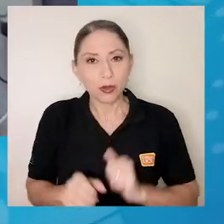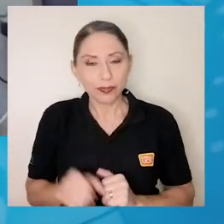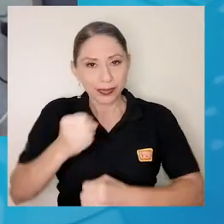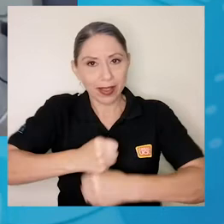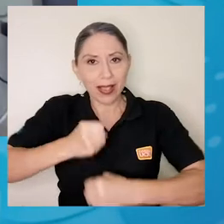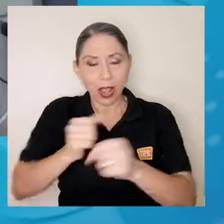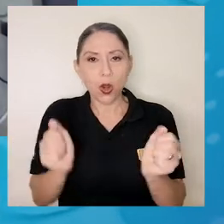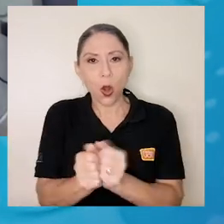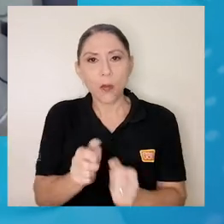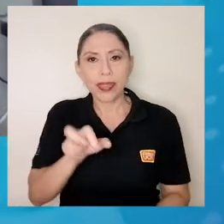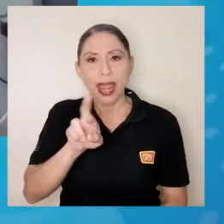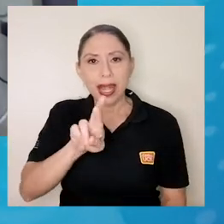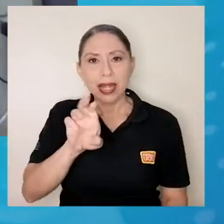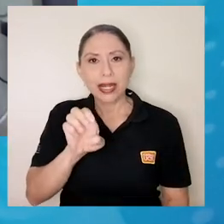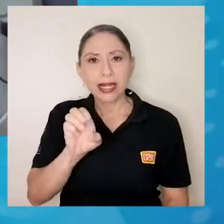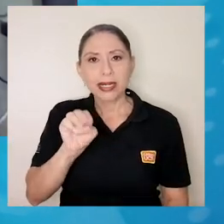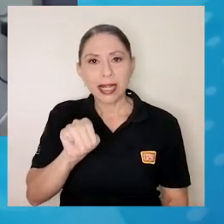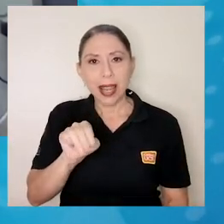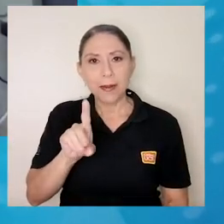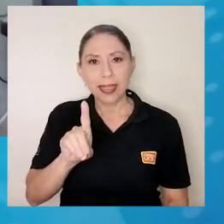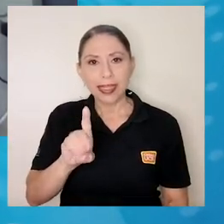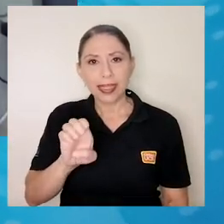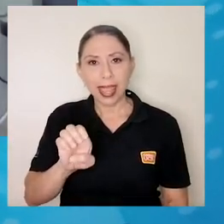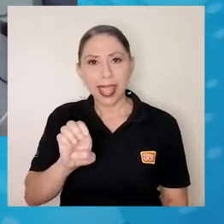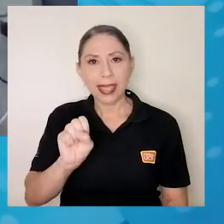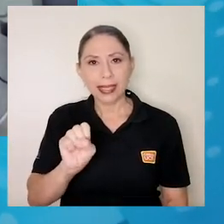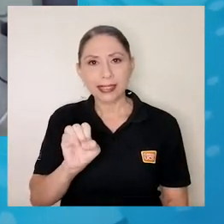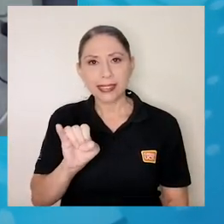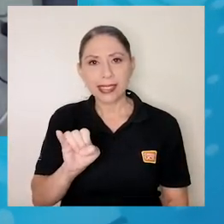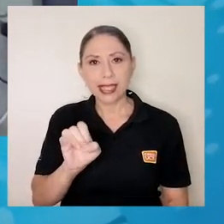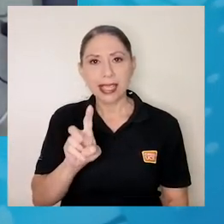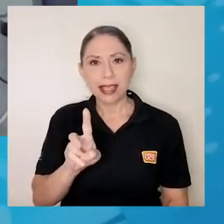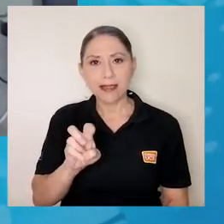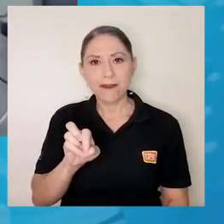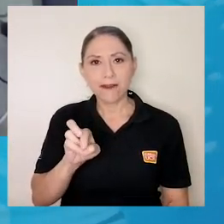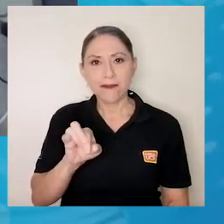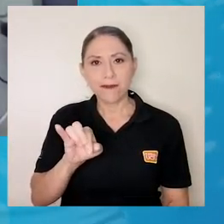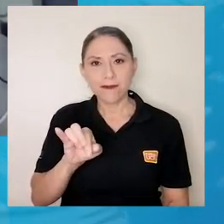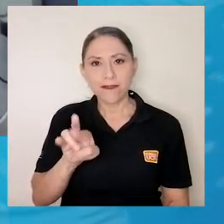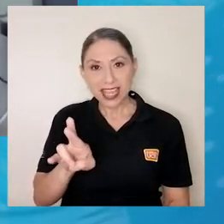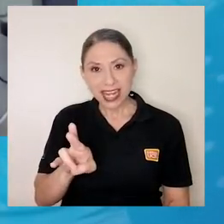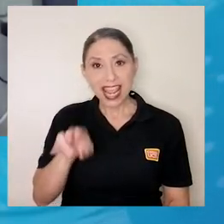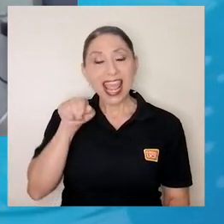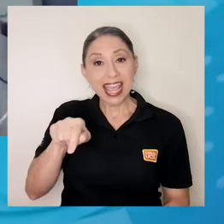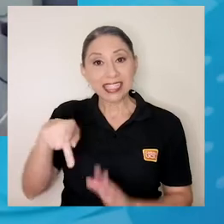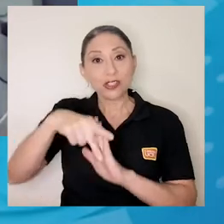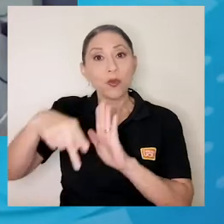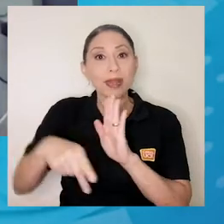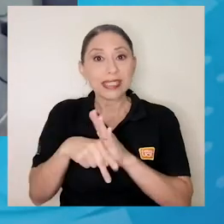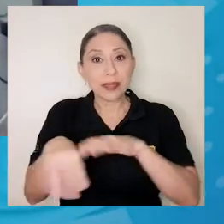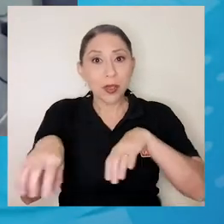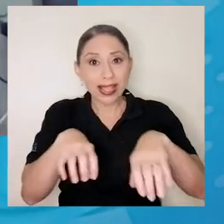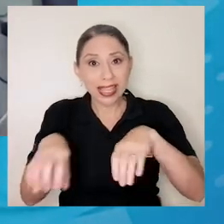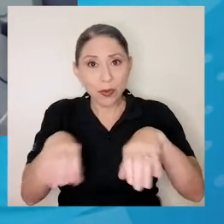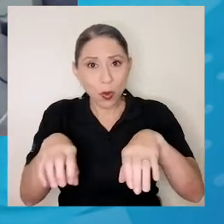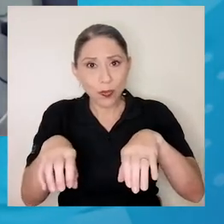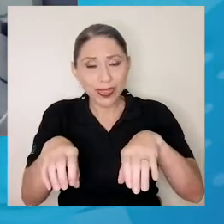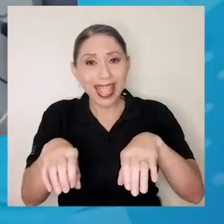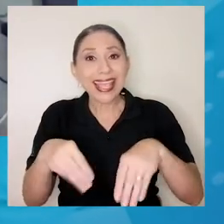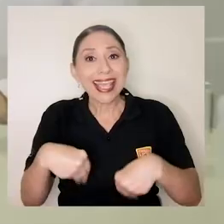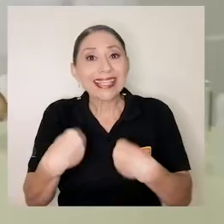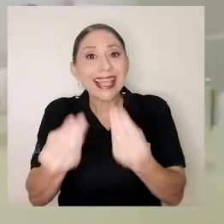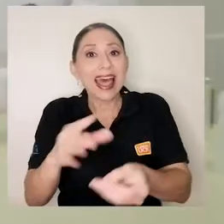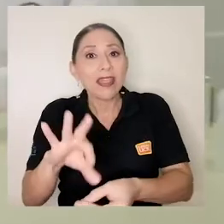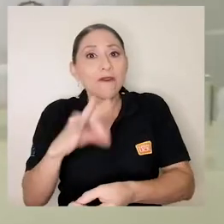con Rendecivir, que es un principio activo que se administra de forma parenteral, o sea, por vía intravenosa.